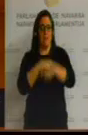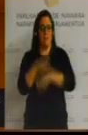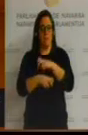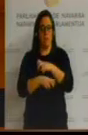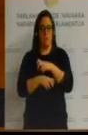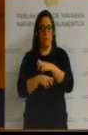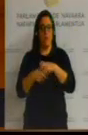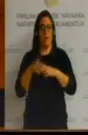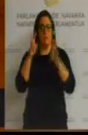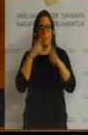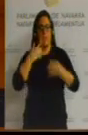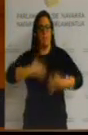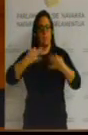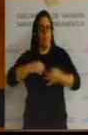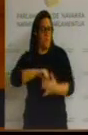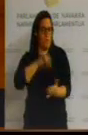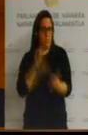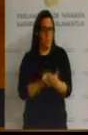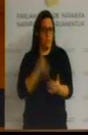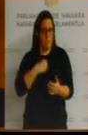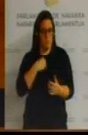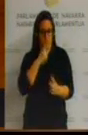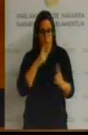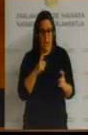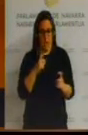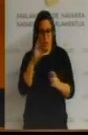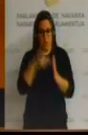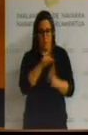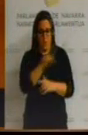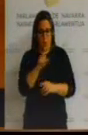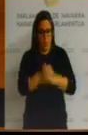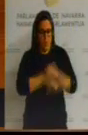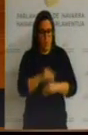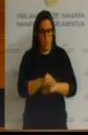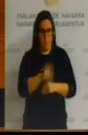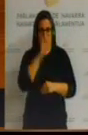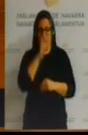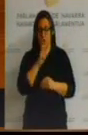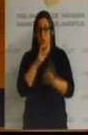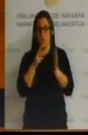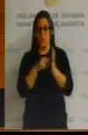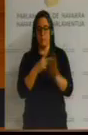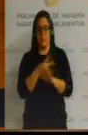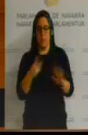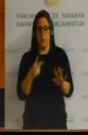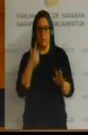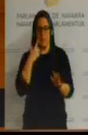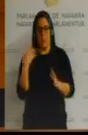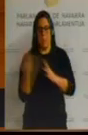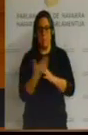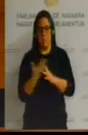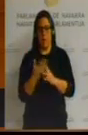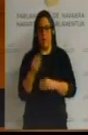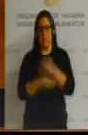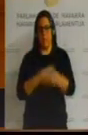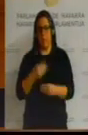materia de seguridad inmediatas, o sea, en el mismo año 2011. A mediados del 17, el Ayuntamiento hizo una memoria valorada estimada en unos